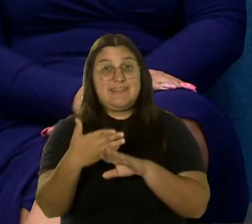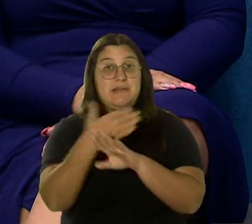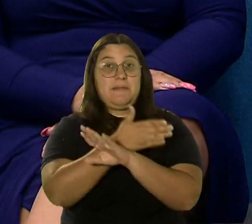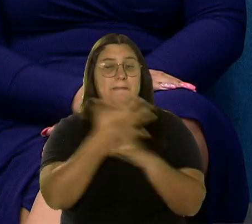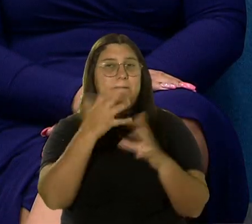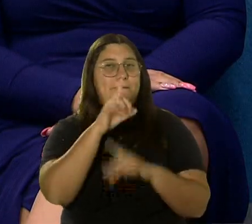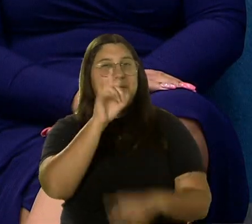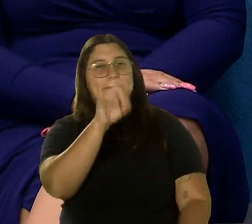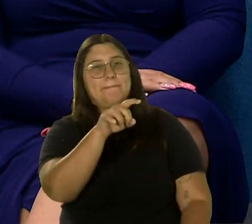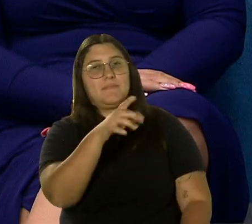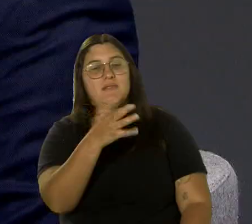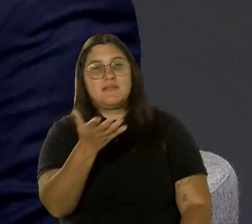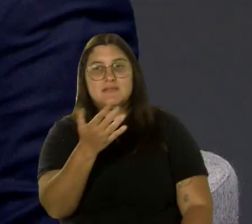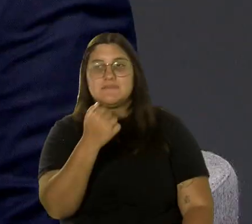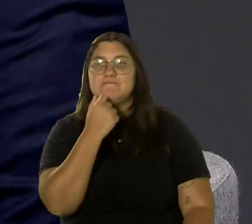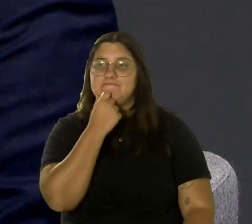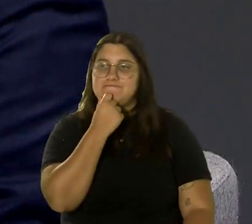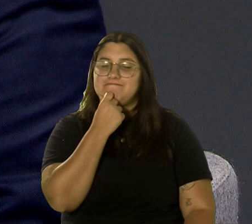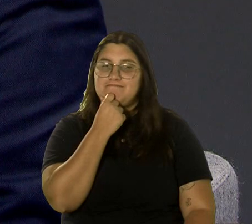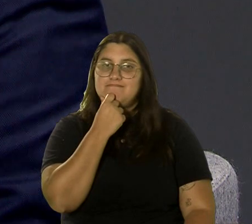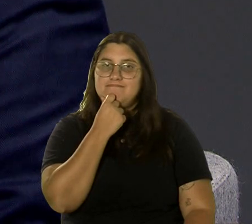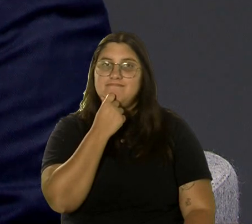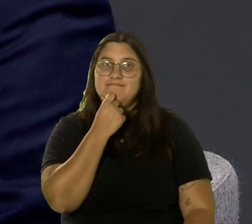pregunta, como que está en el área de emprendimiento.